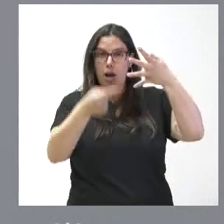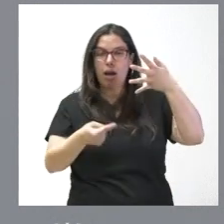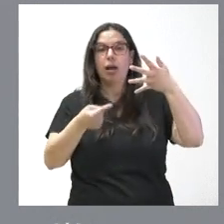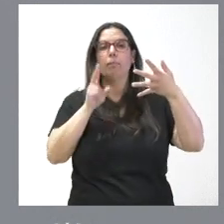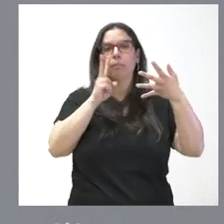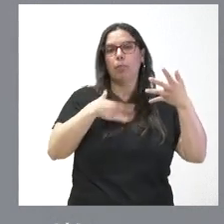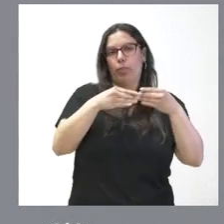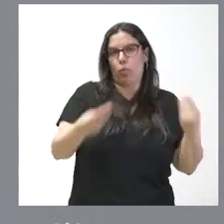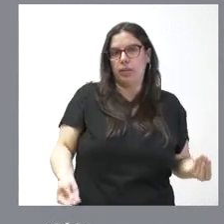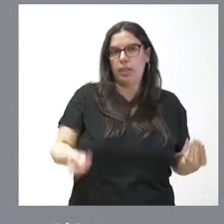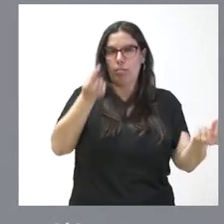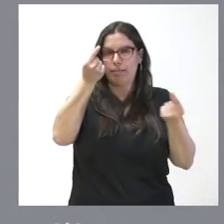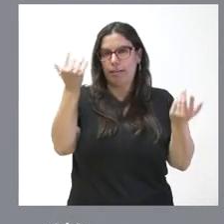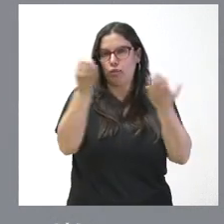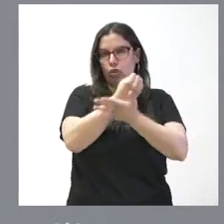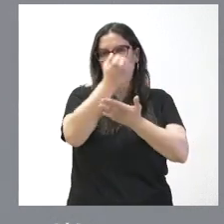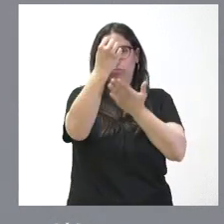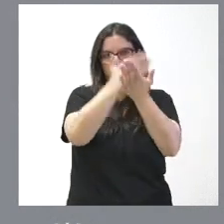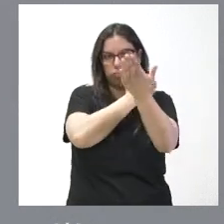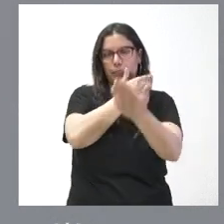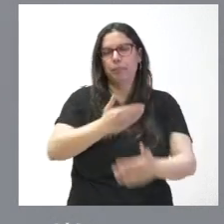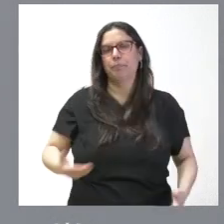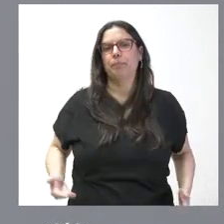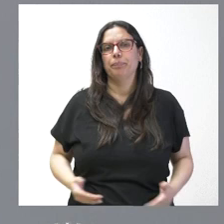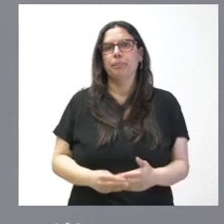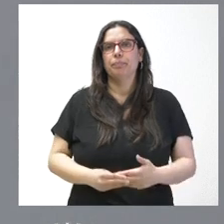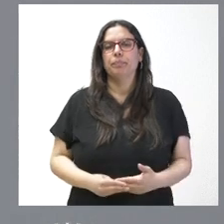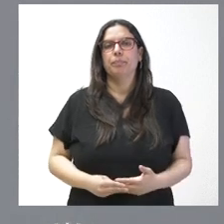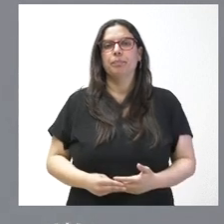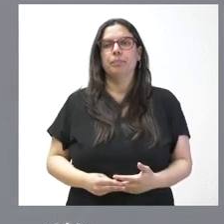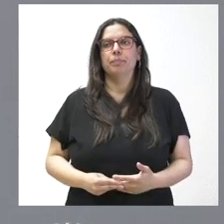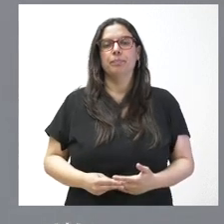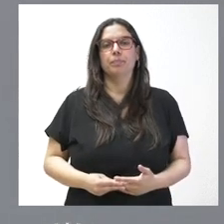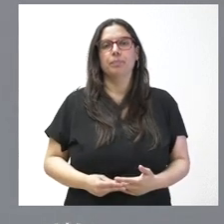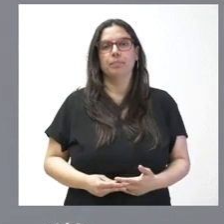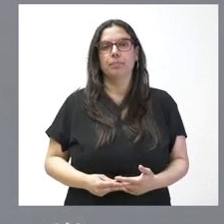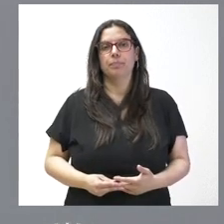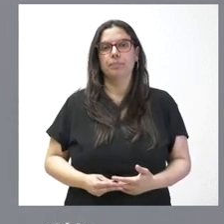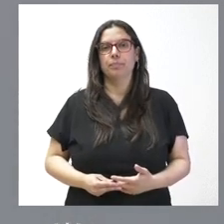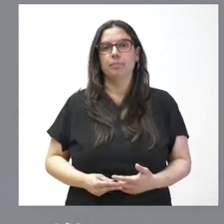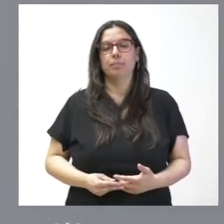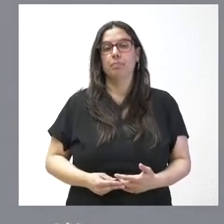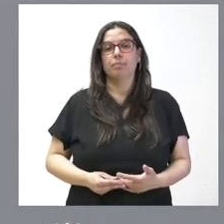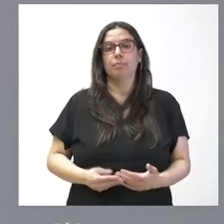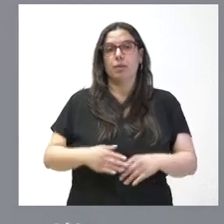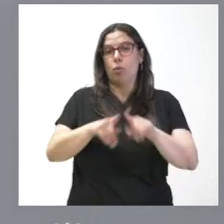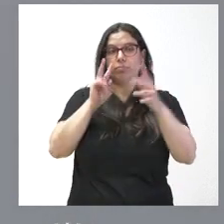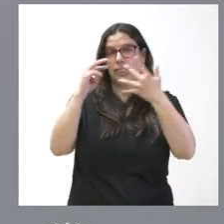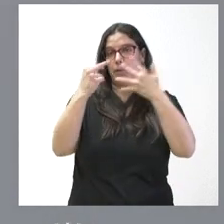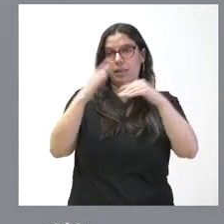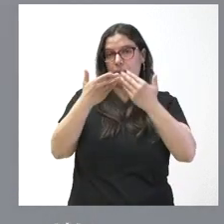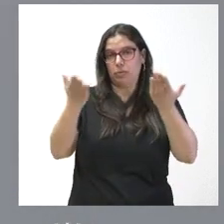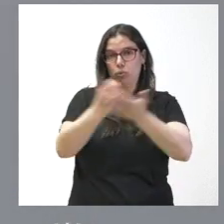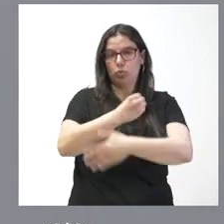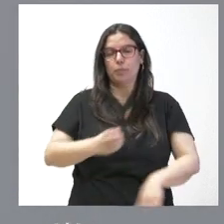el detalle correspondiente para que lo puedan disponer y, por tanto, para que sea accesible en transparencia a todos ustedes.